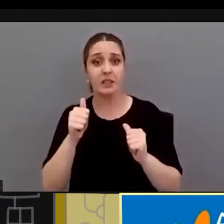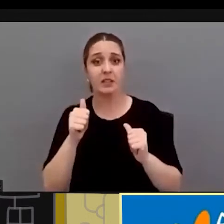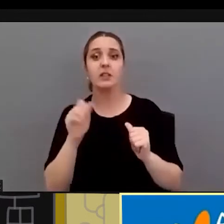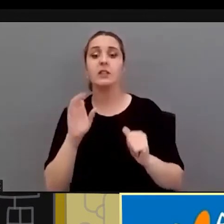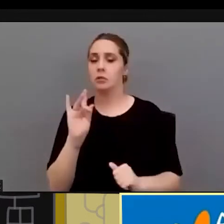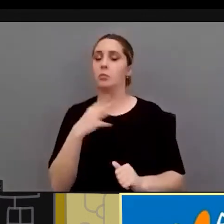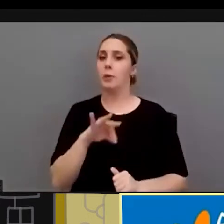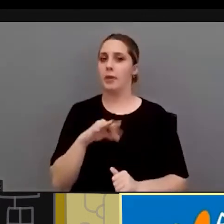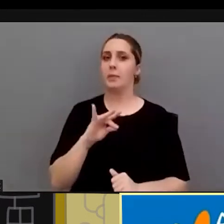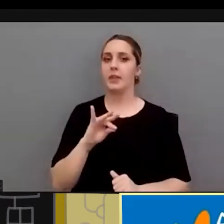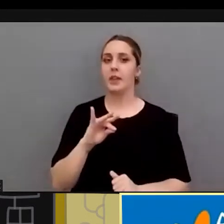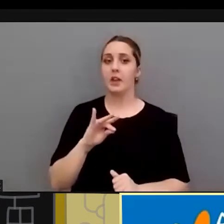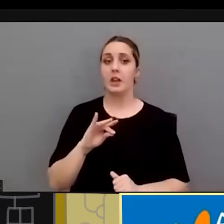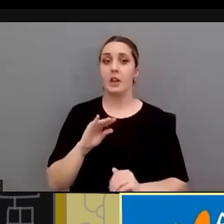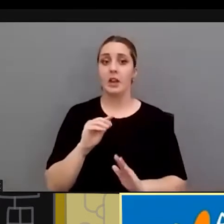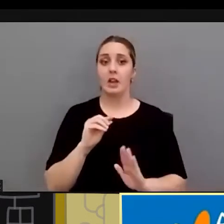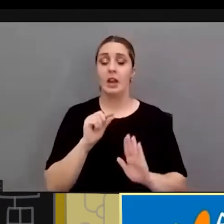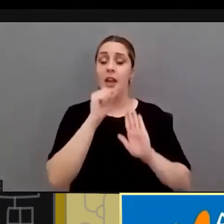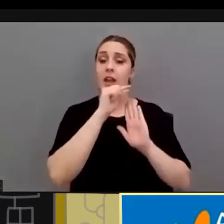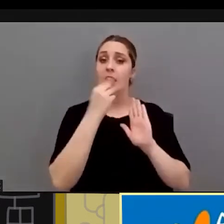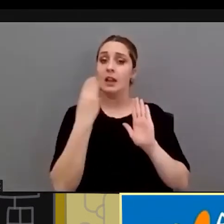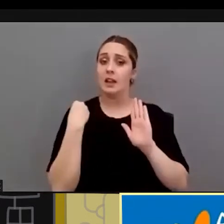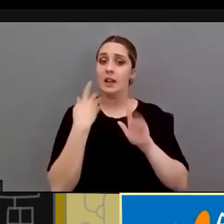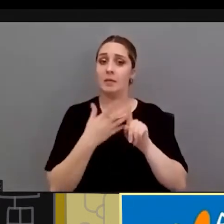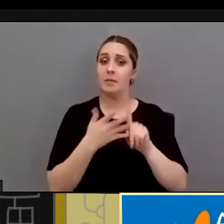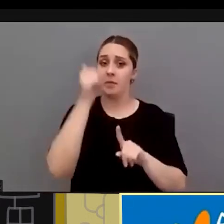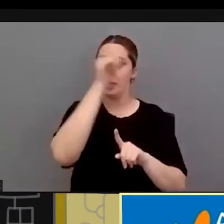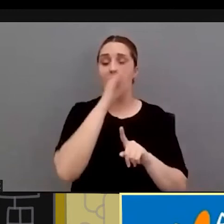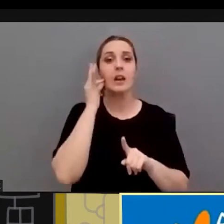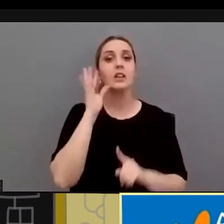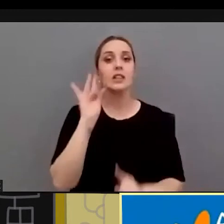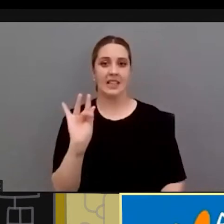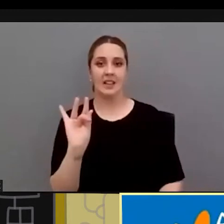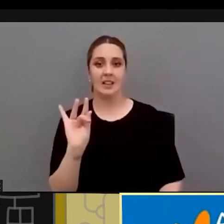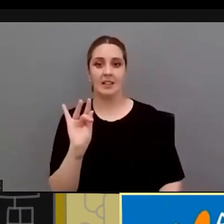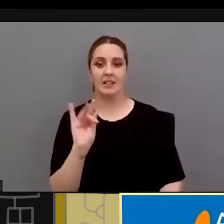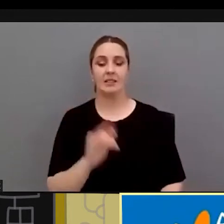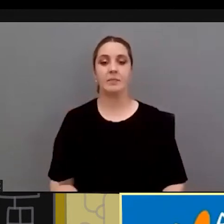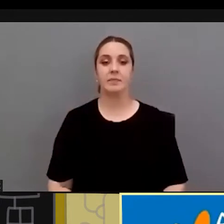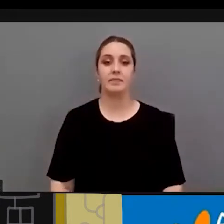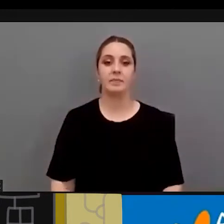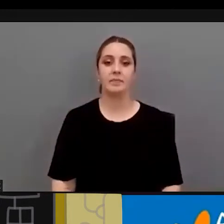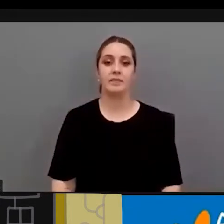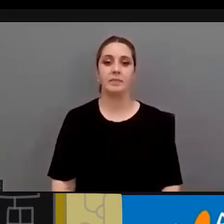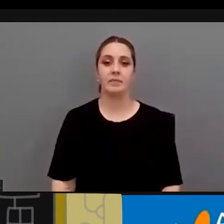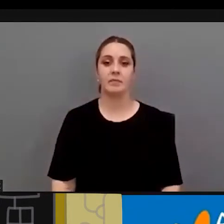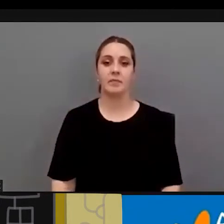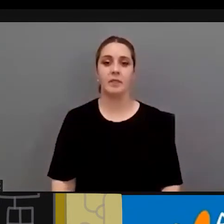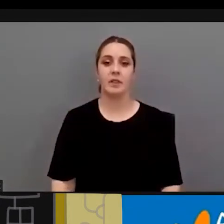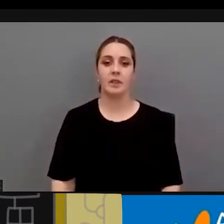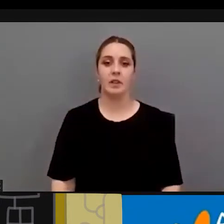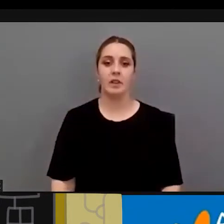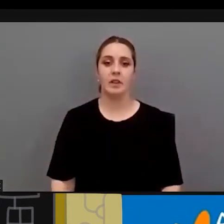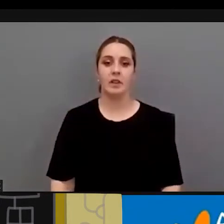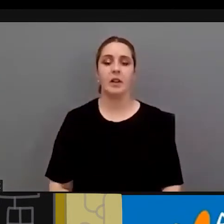sin duda sí ¿están concretados los indicadores de violencia de género? ahí sí ahí sí Laura ¿por qué no se denuncia?